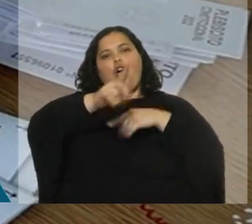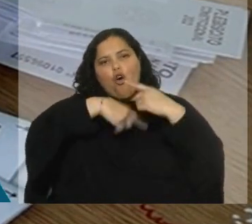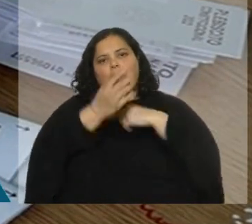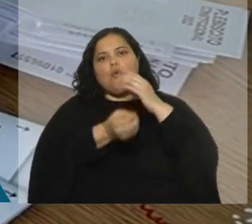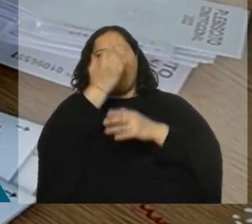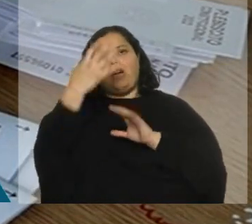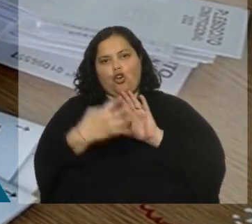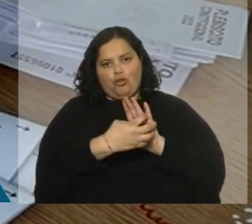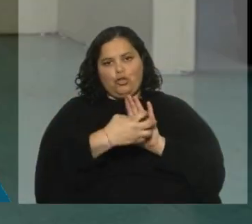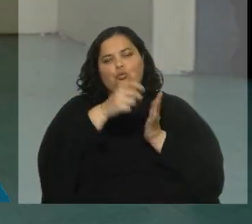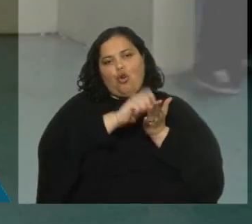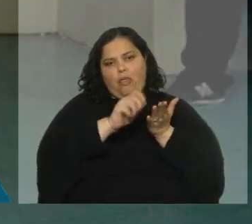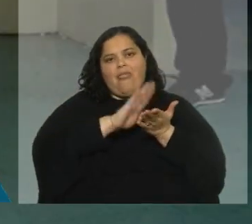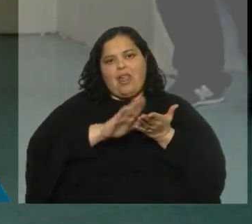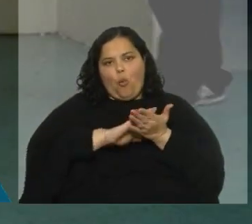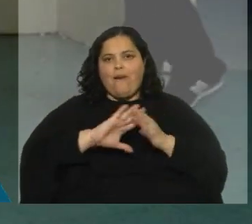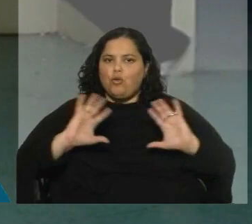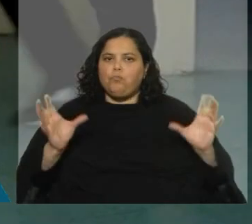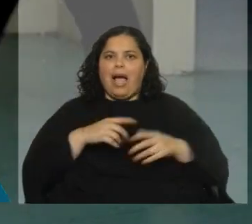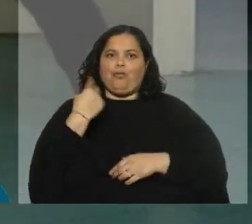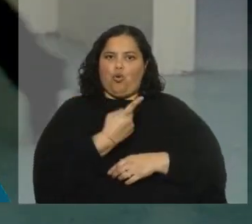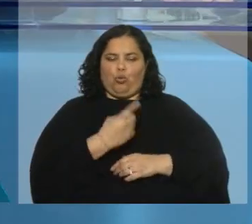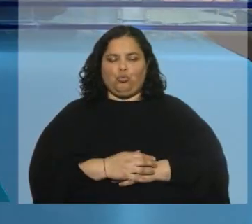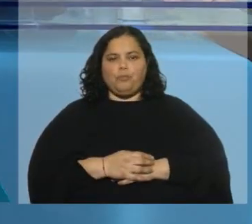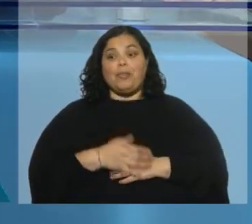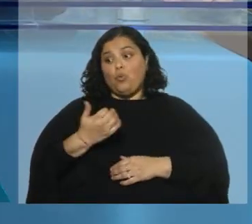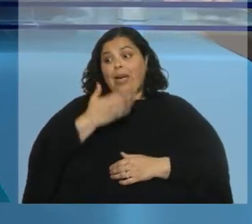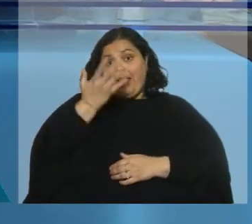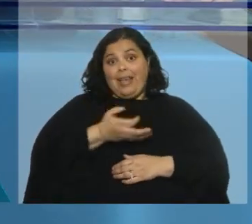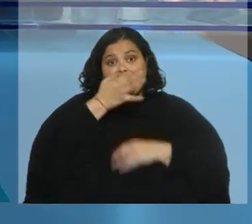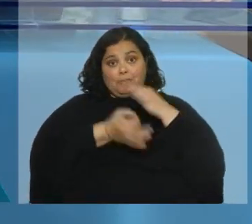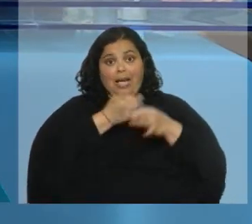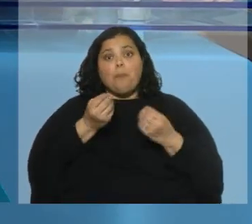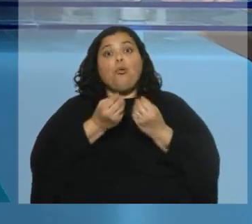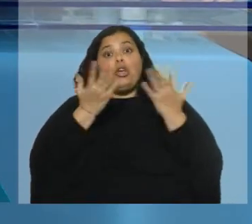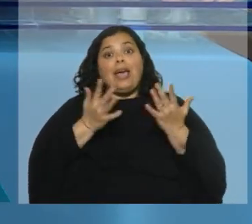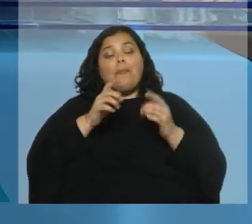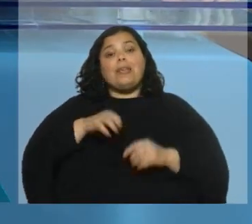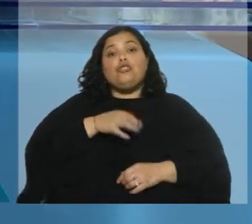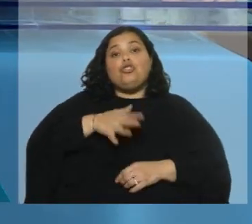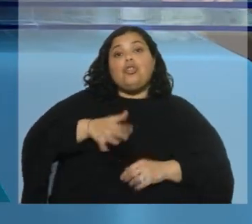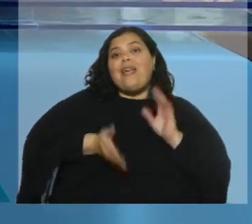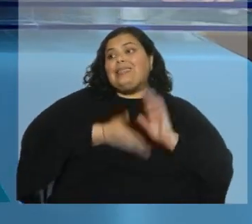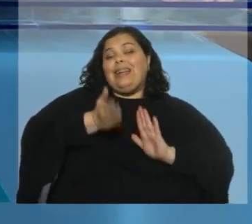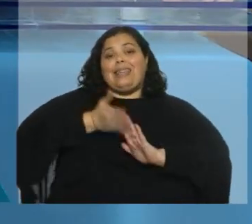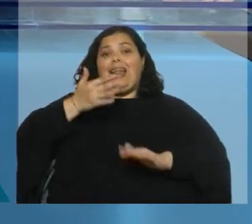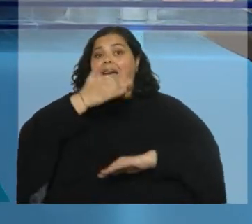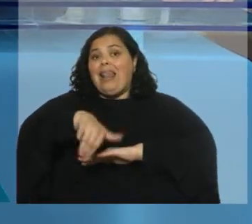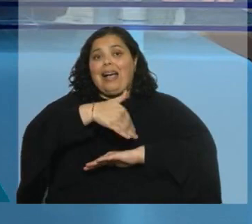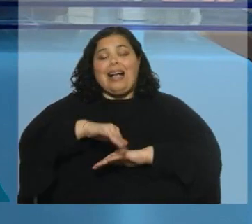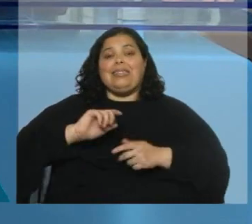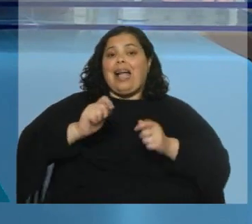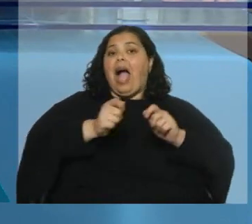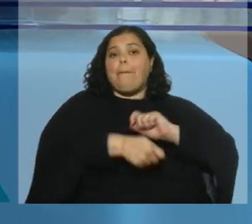nueva constitución. Bien, Mauricio, querías explicar por qué una sociedad que salió a la calle a pedir enfáticamente cambios